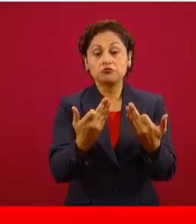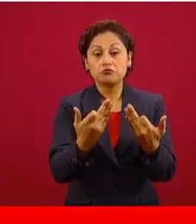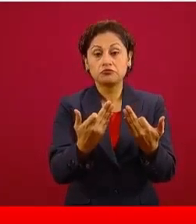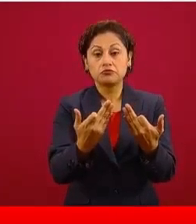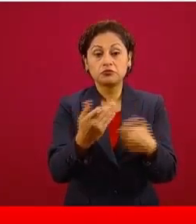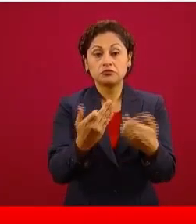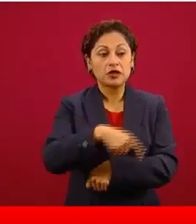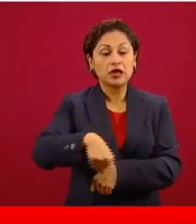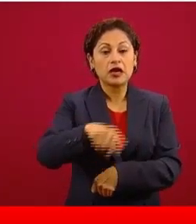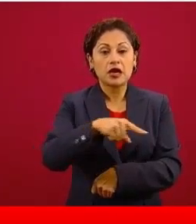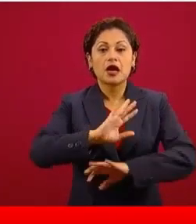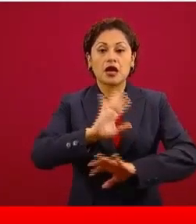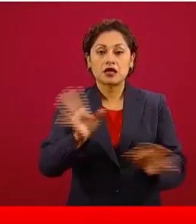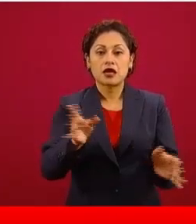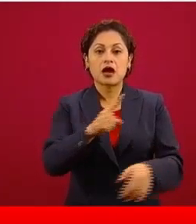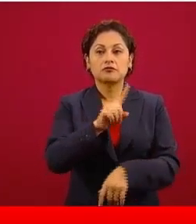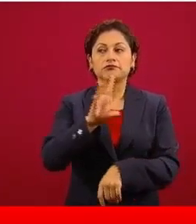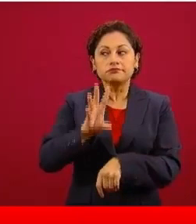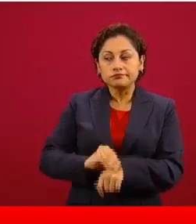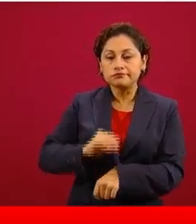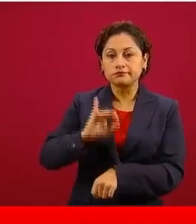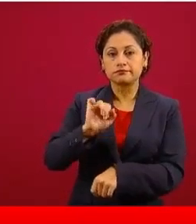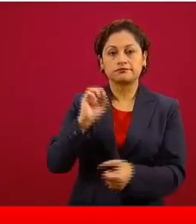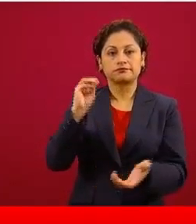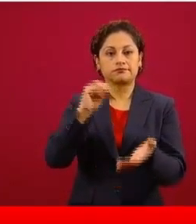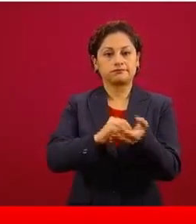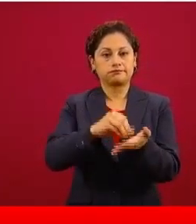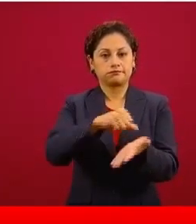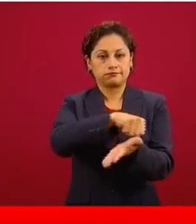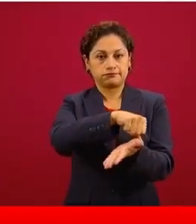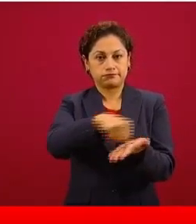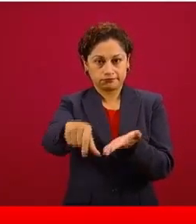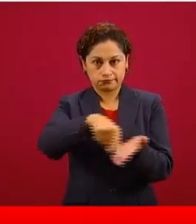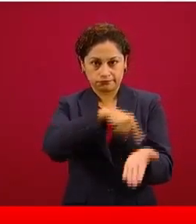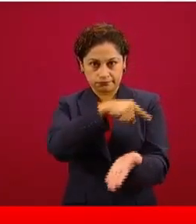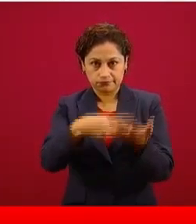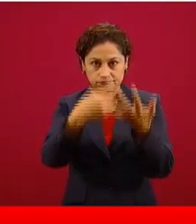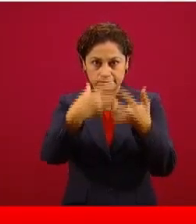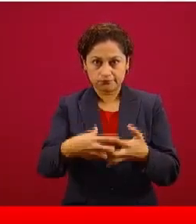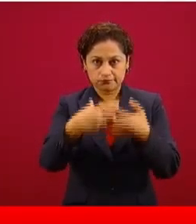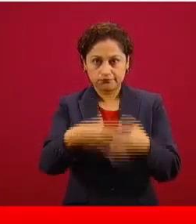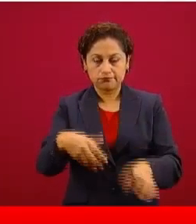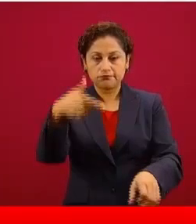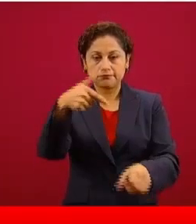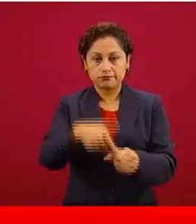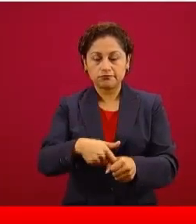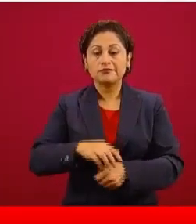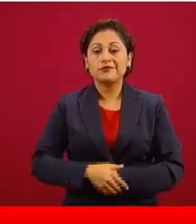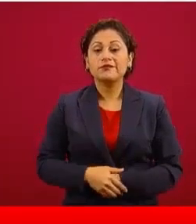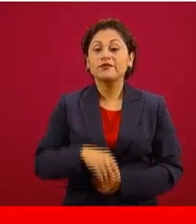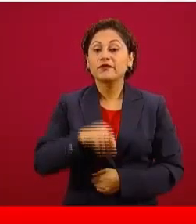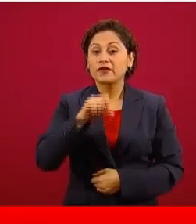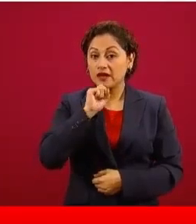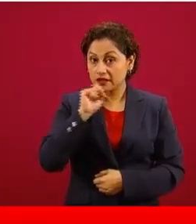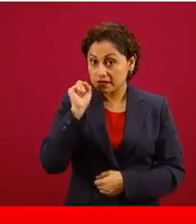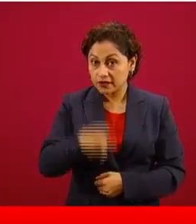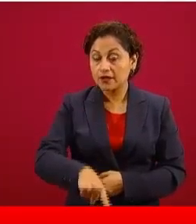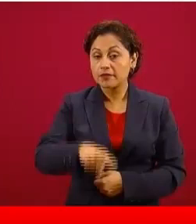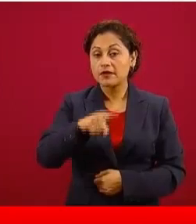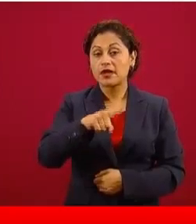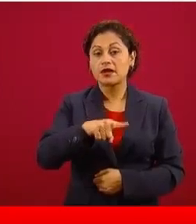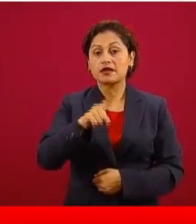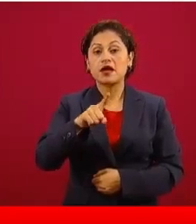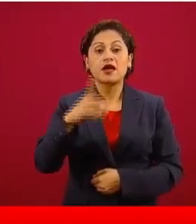pudimos colocar los sellos. Igual hicimos en operativos en Nayarit, San Luis